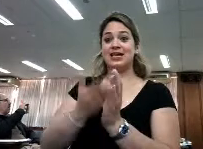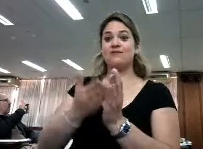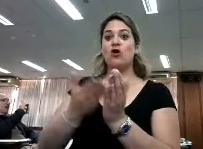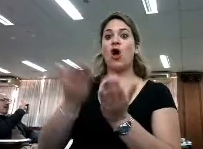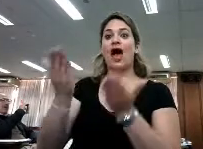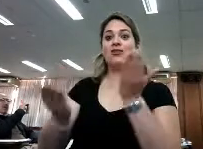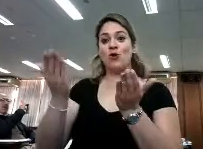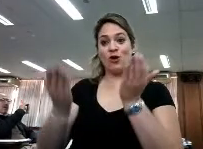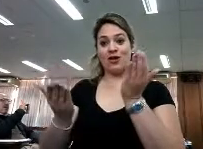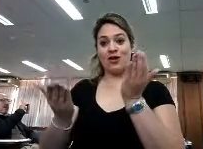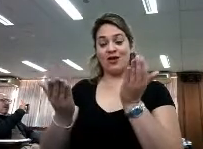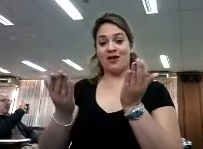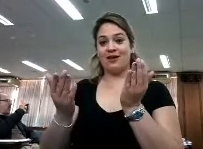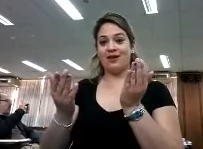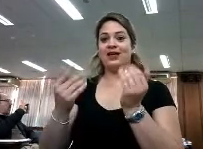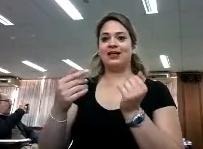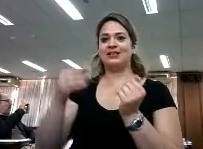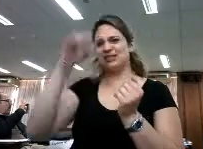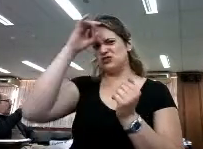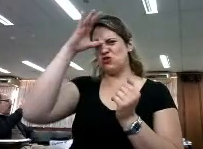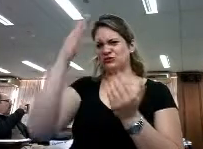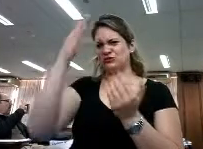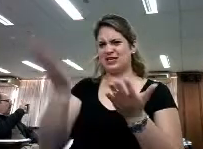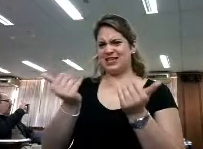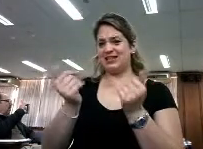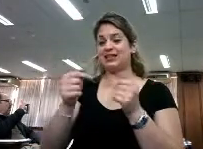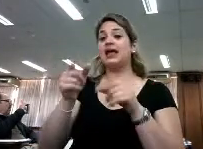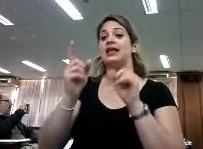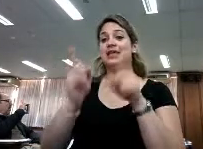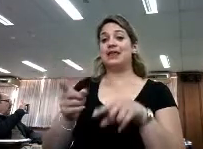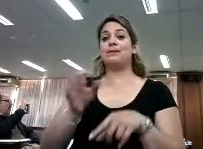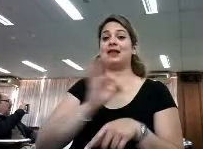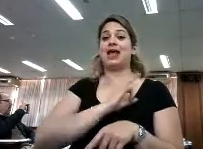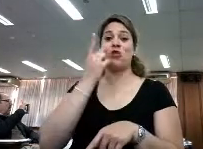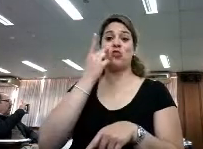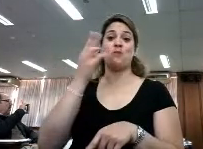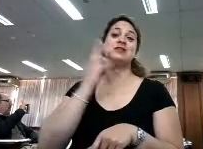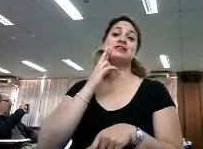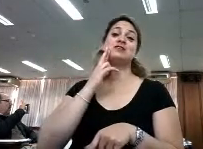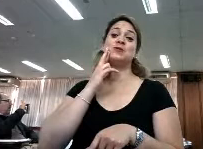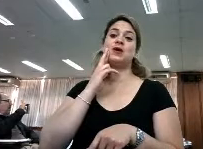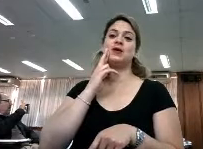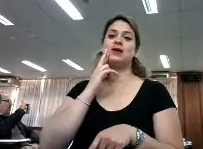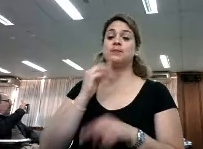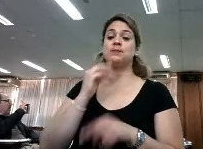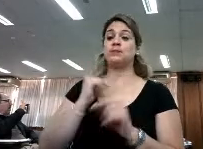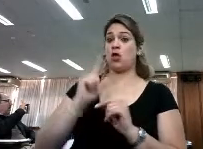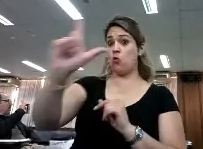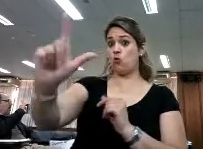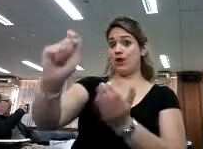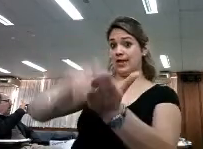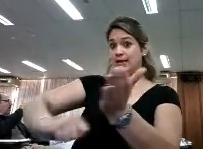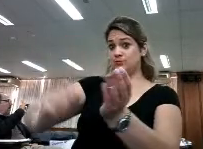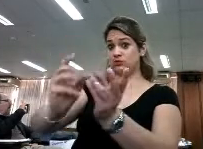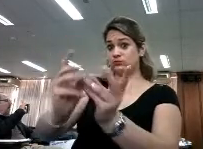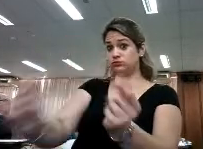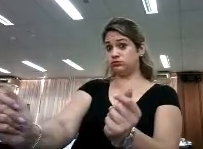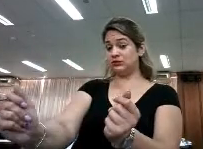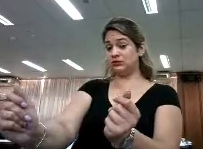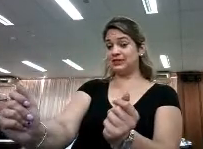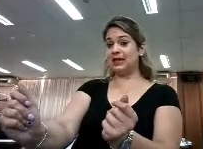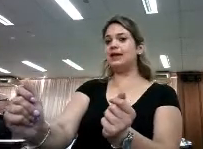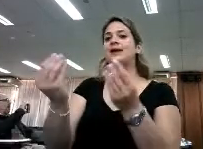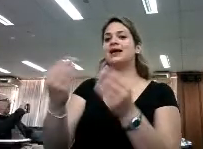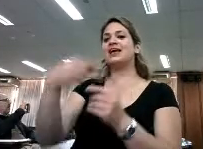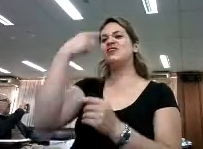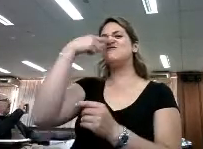del 2019, que se va a editar ahora a fin de año. El lunes cierra la inscripción de Letras Jóvenes 2019